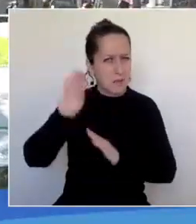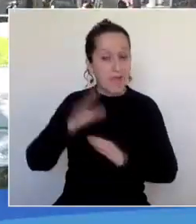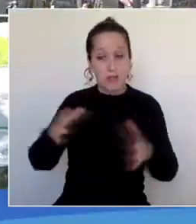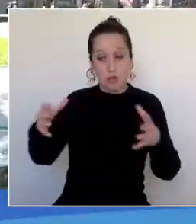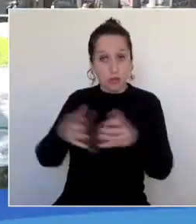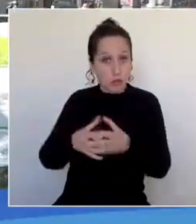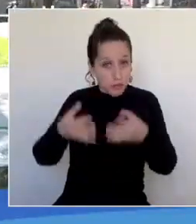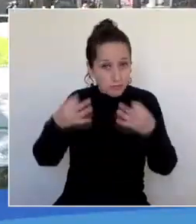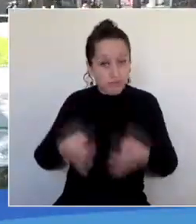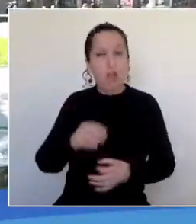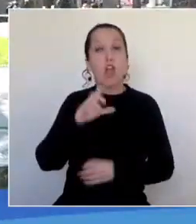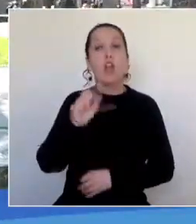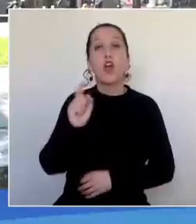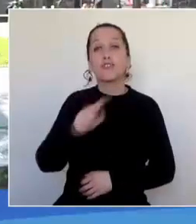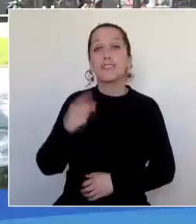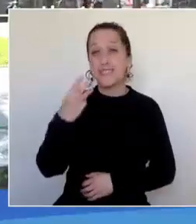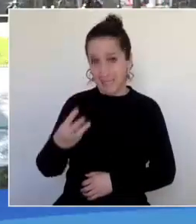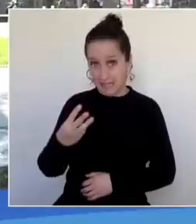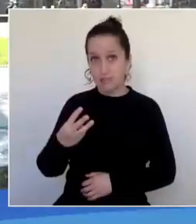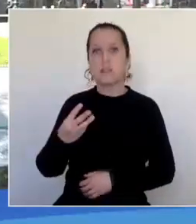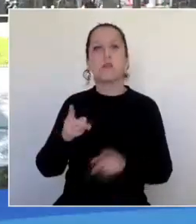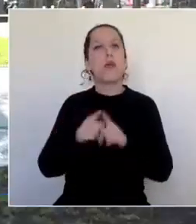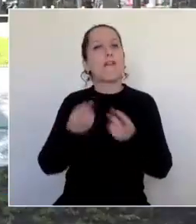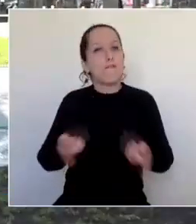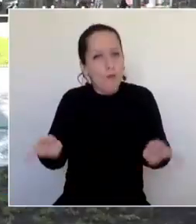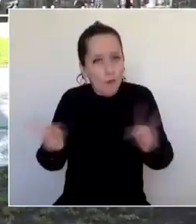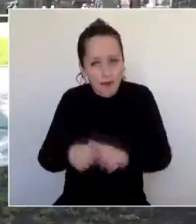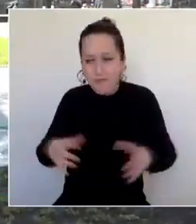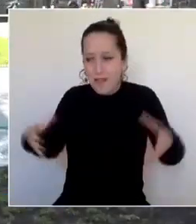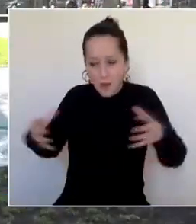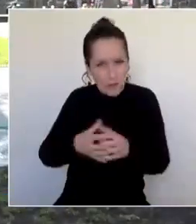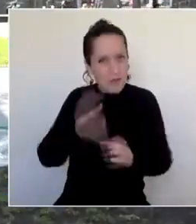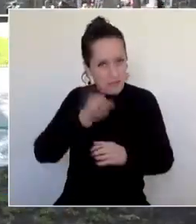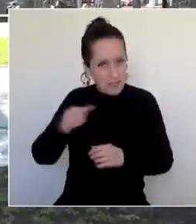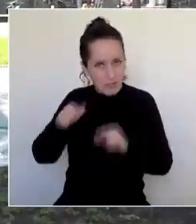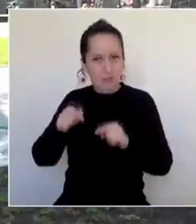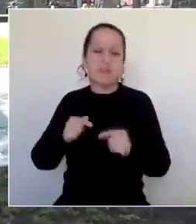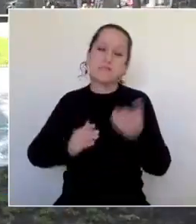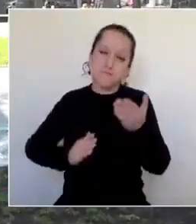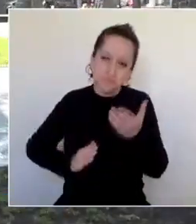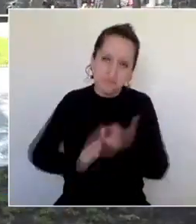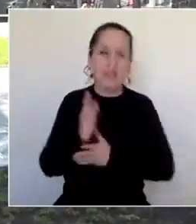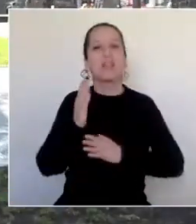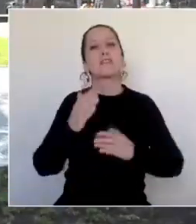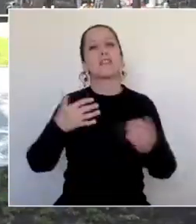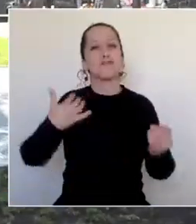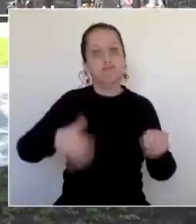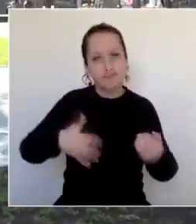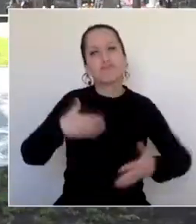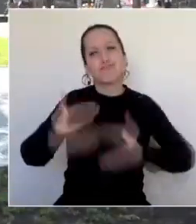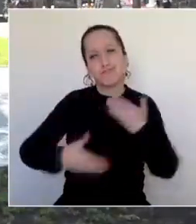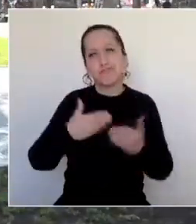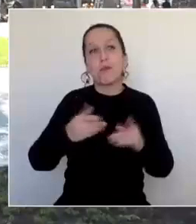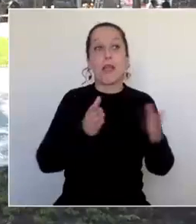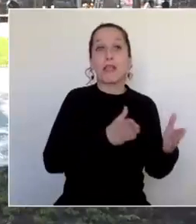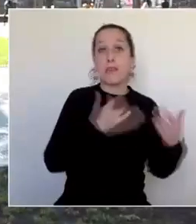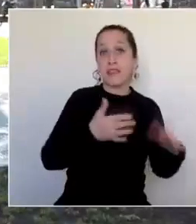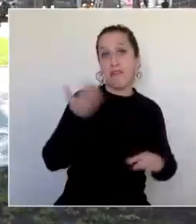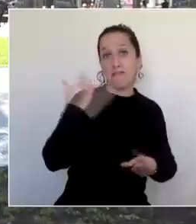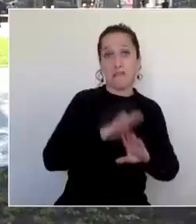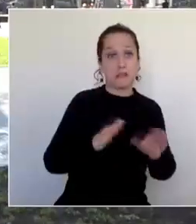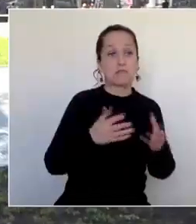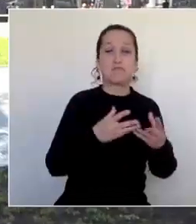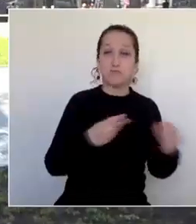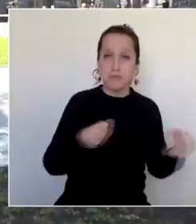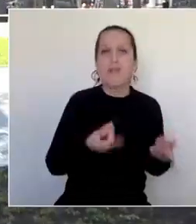original de los tres se juntó, todos sus integrantes, para un nuevo inicio, una nueva etapa en su carrera musical,